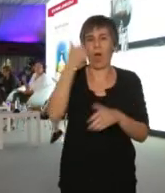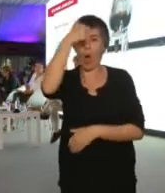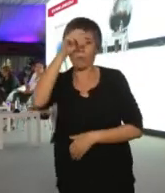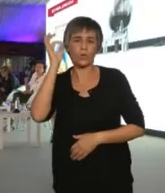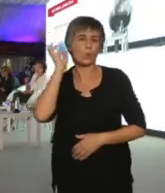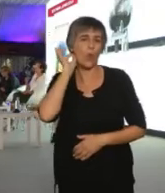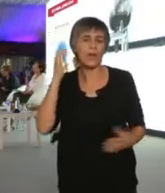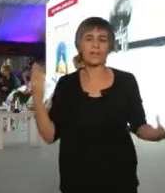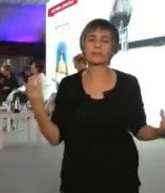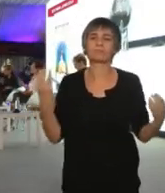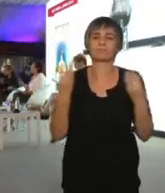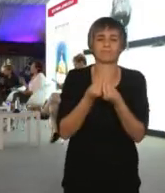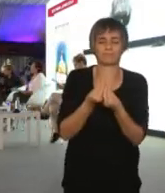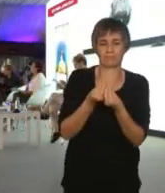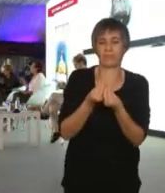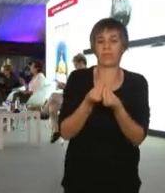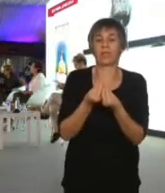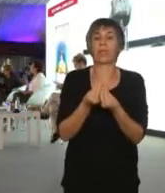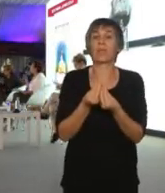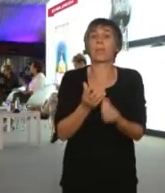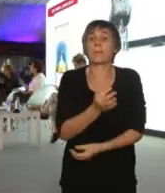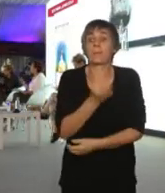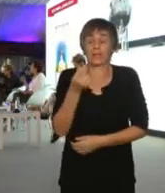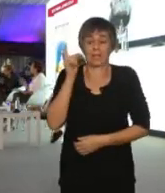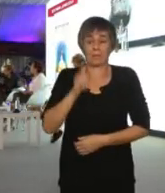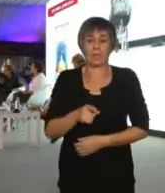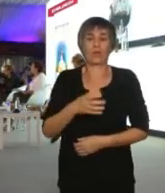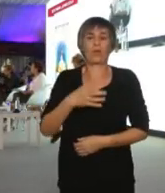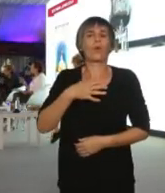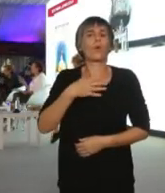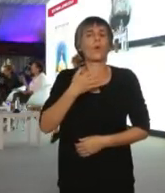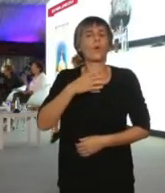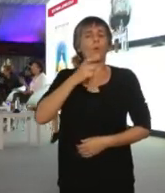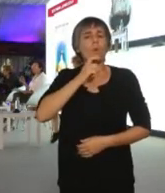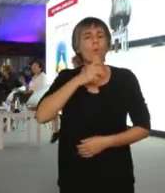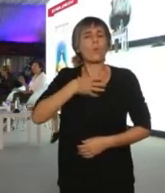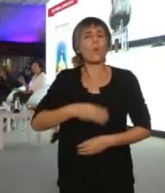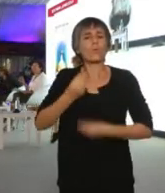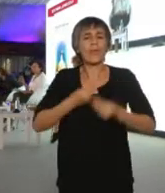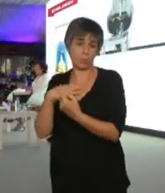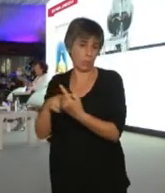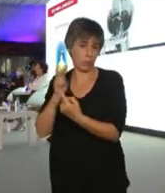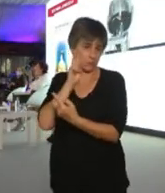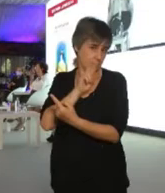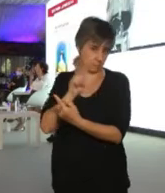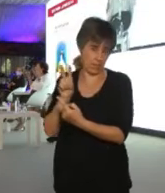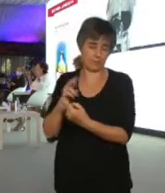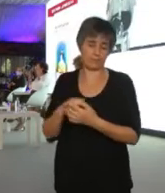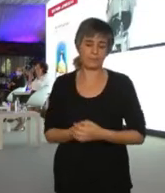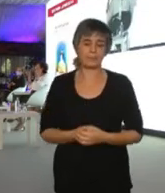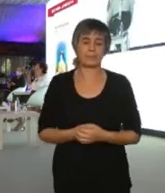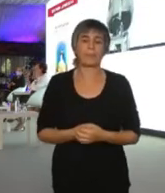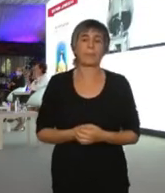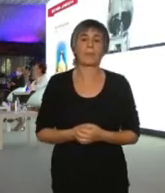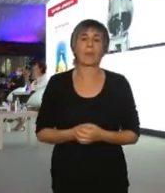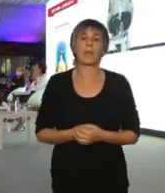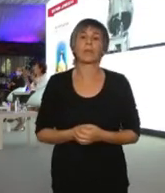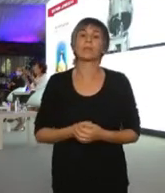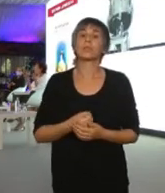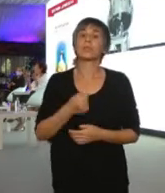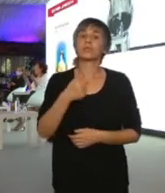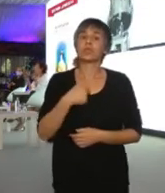Y hoy día un poquito más allá, ¿cómo podemos hacer que sea la justicia de la democracia? Hay dos